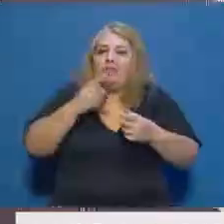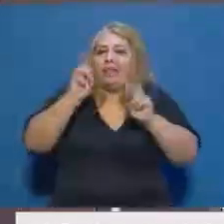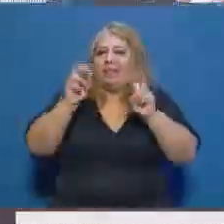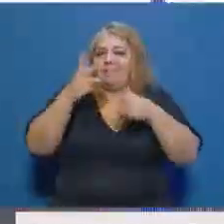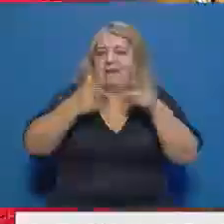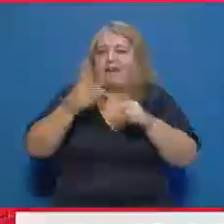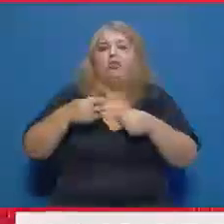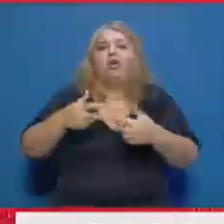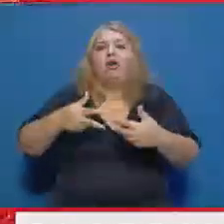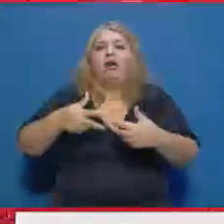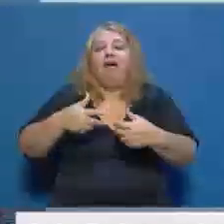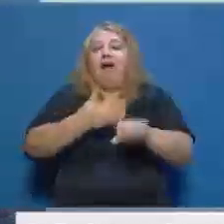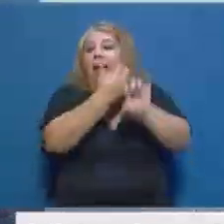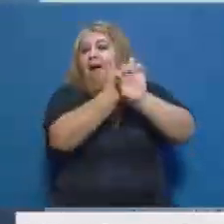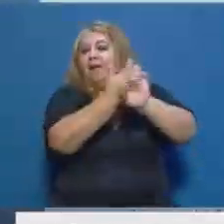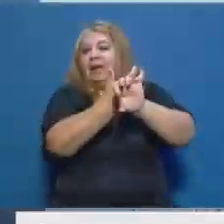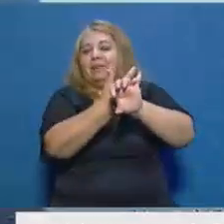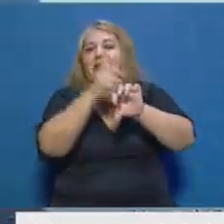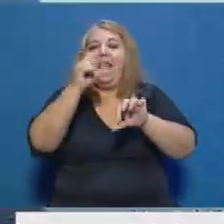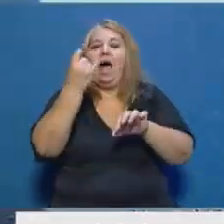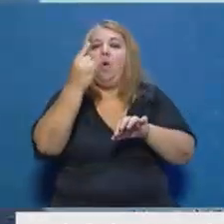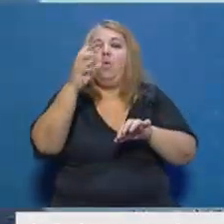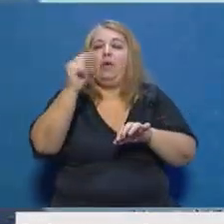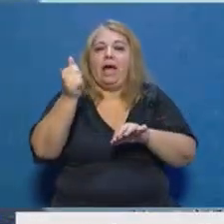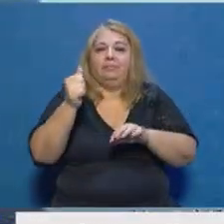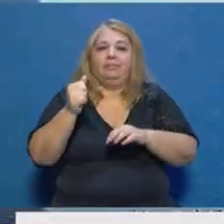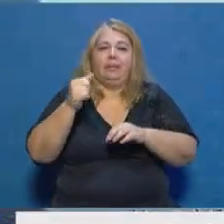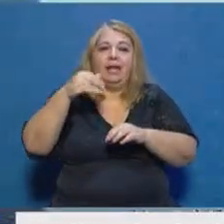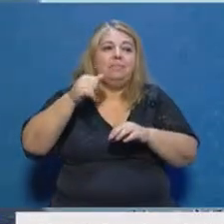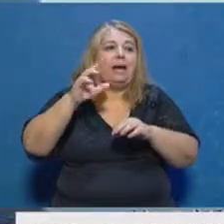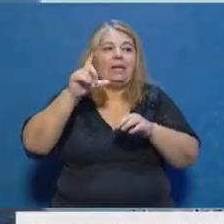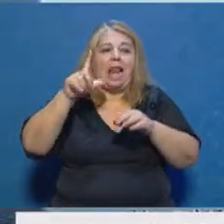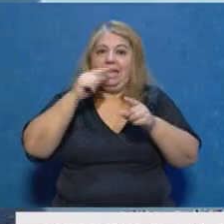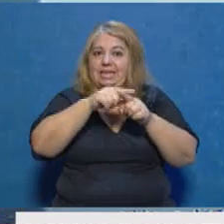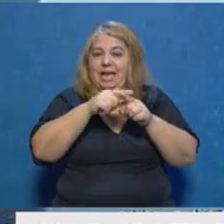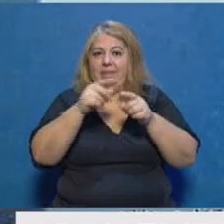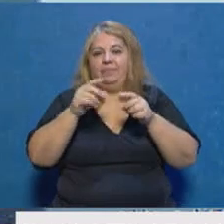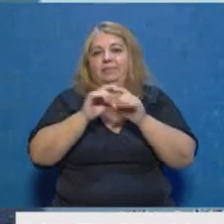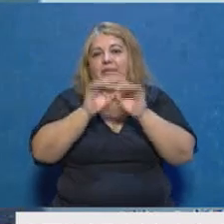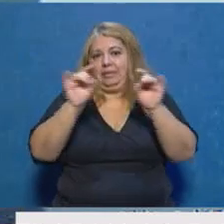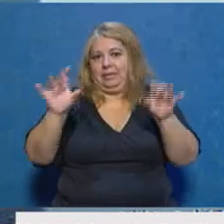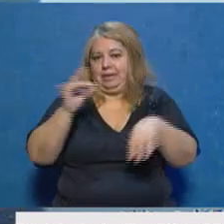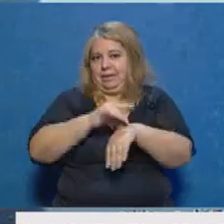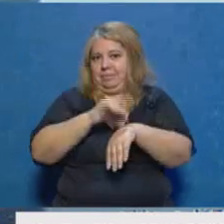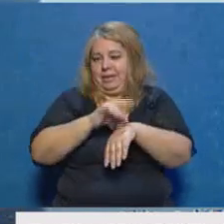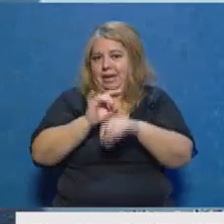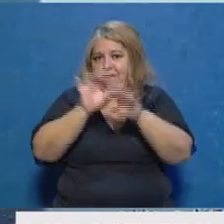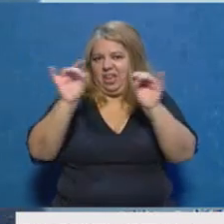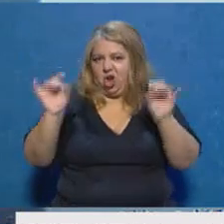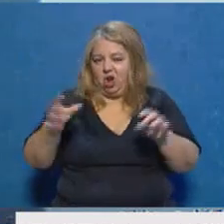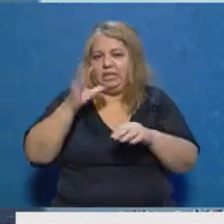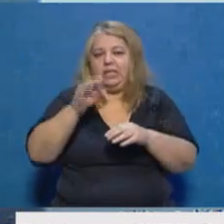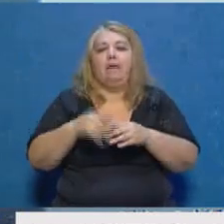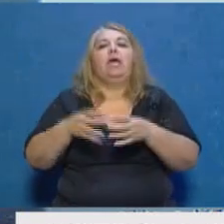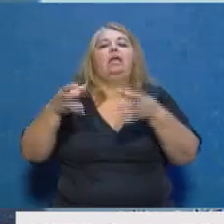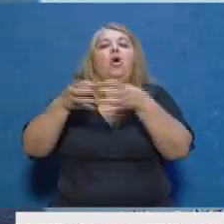vía Skype con Laura Barcán, que ella es infectóloga de la Sociedad Argentina de Infectología y que trabaja junto a